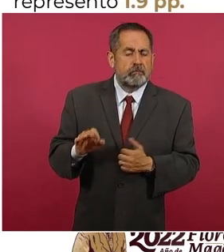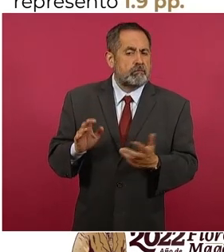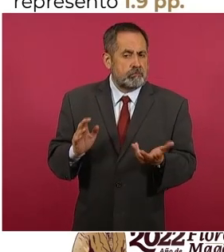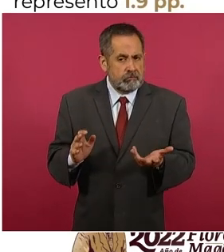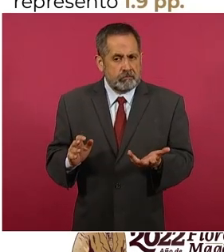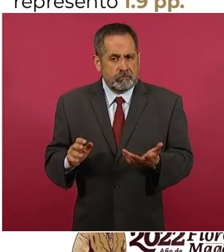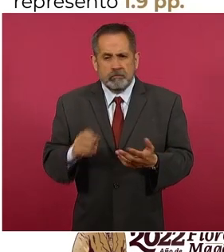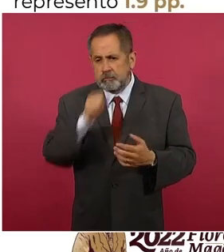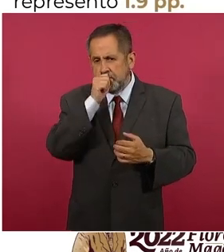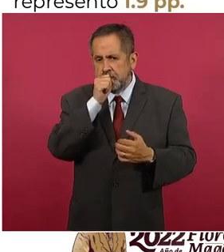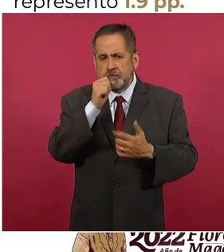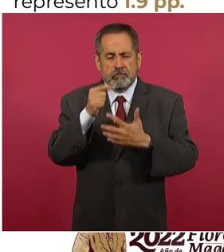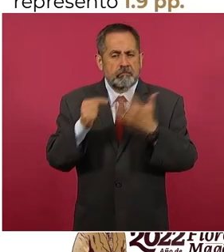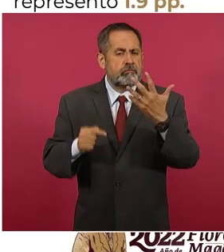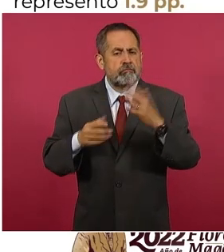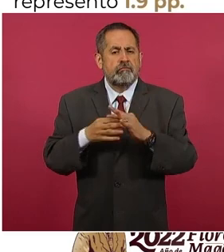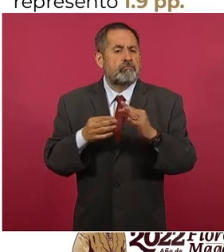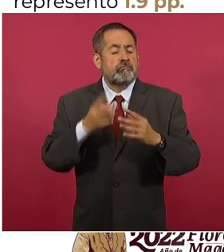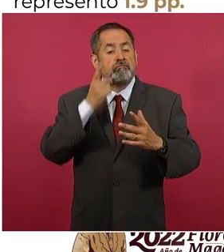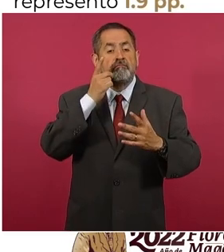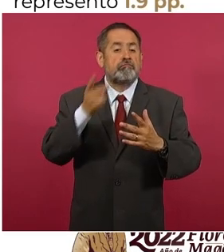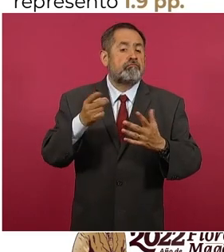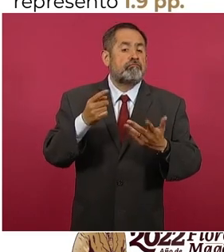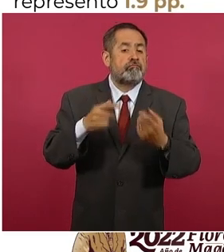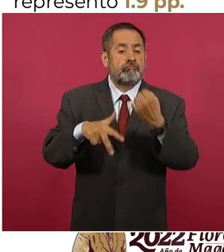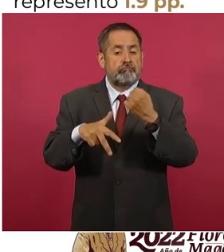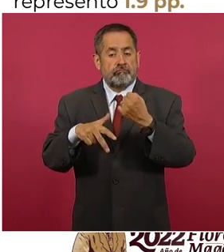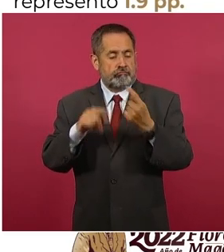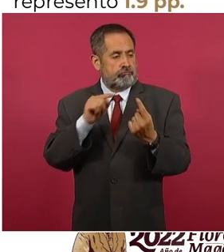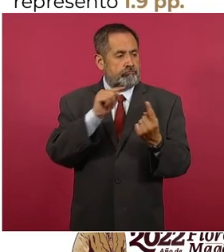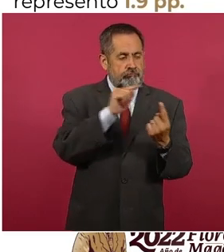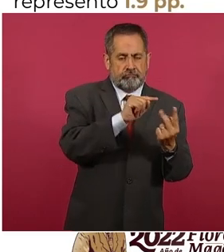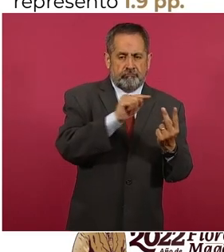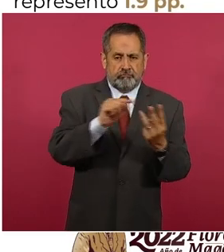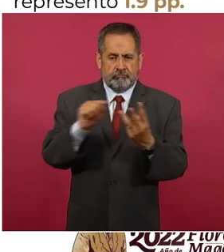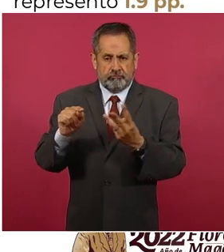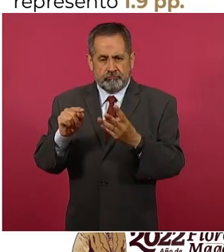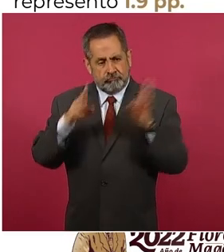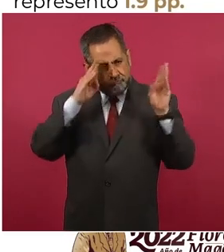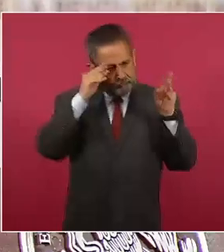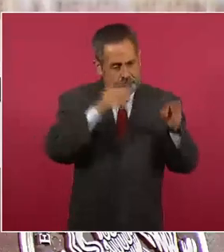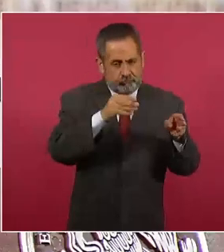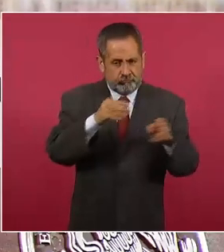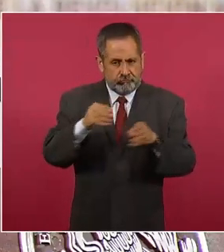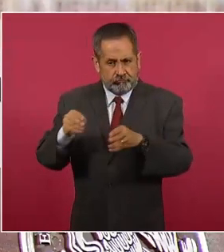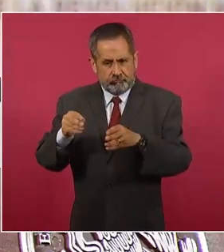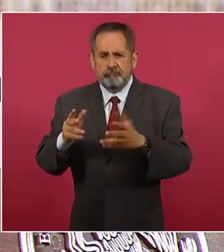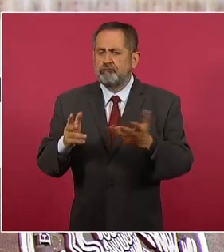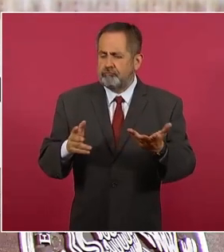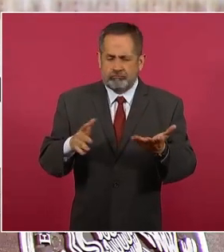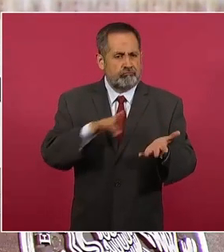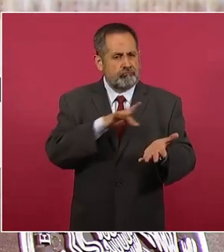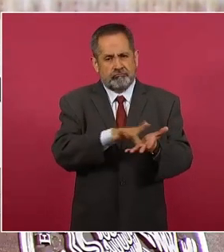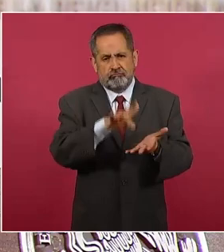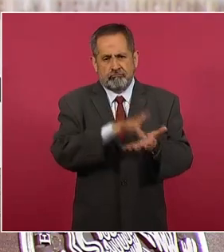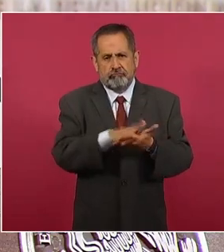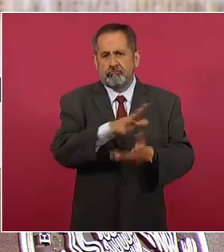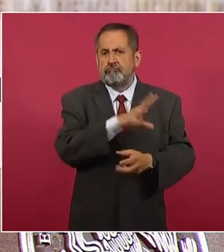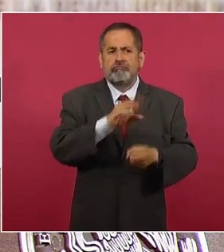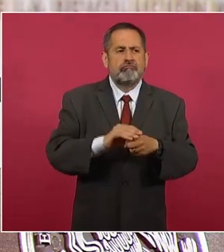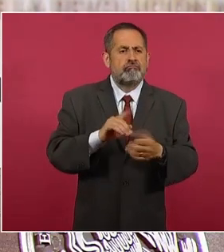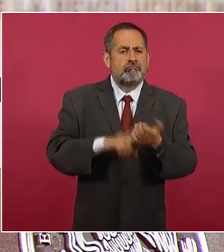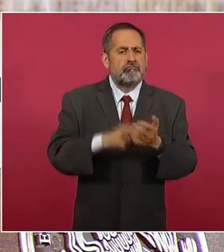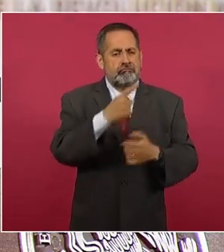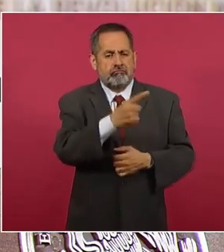cual nos dice que si actuamos en estos tres sectores estaríamos incidiendo en casi un